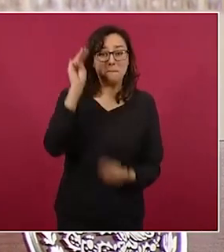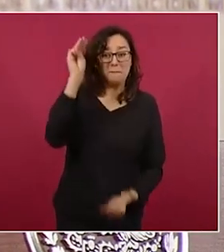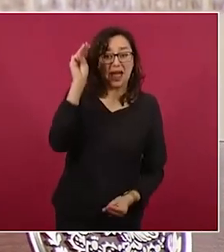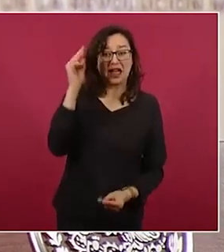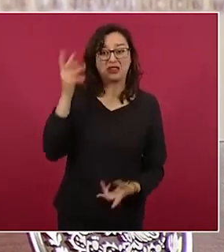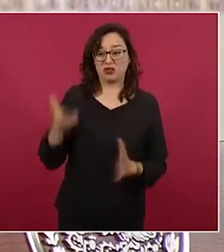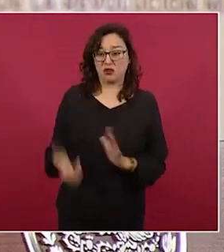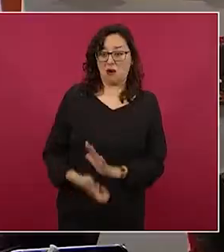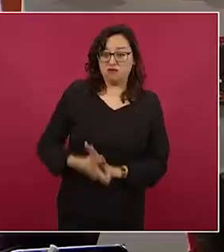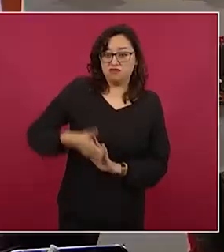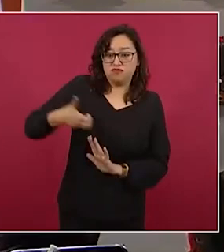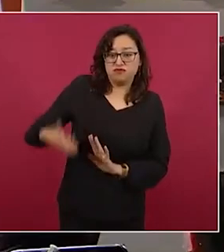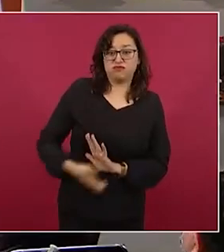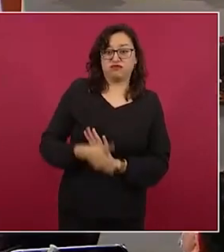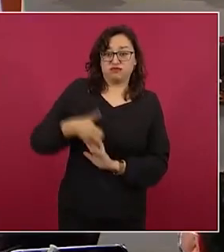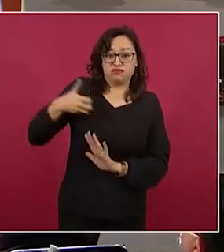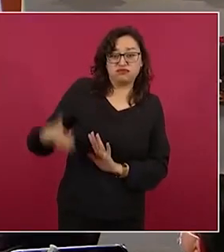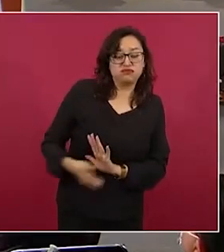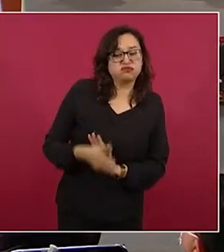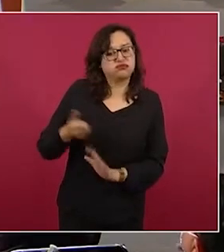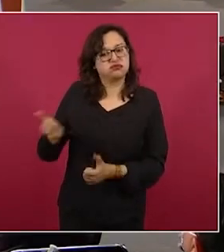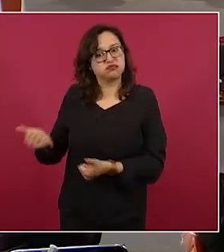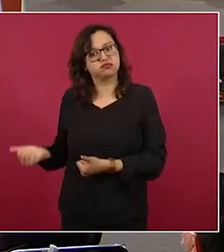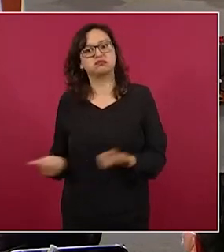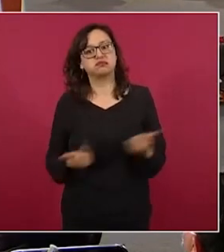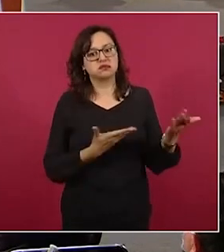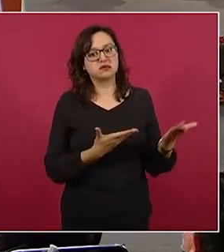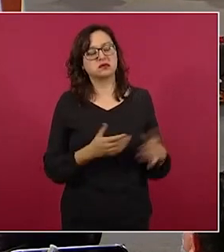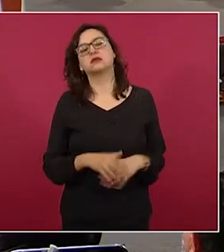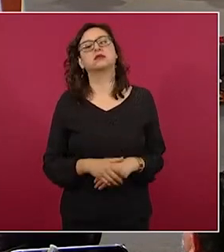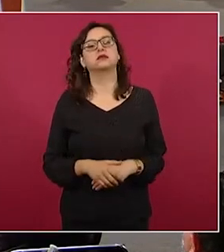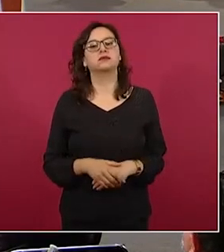Esto que vimos… A ver, ¿por qué no pones la foto original?